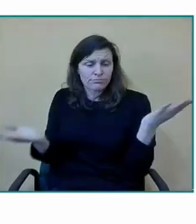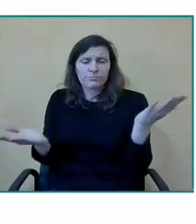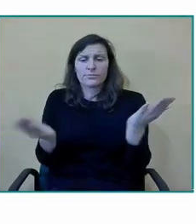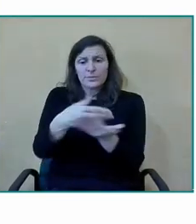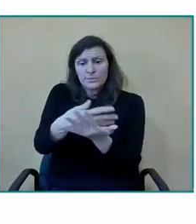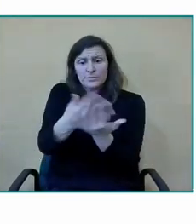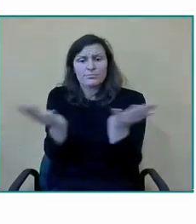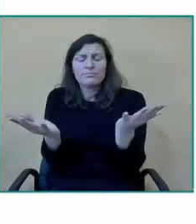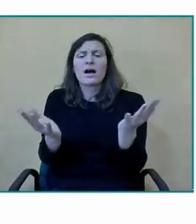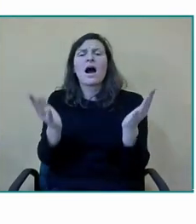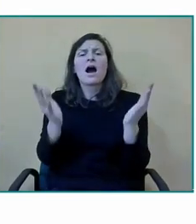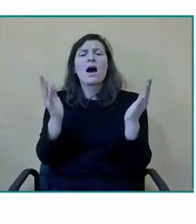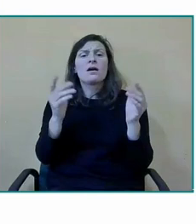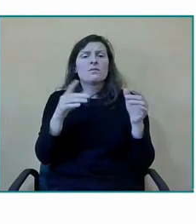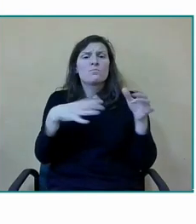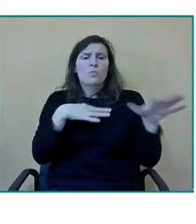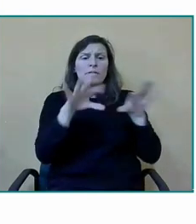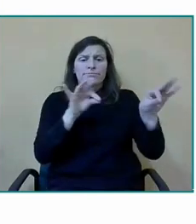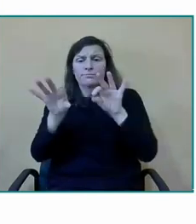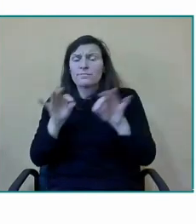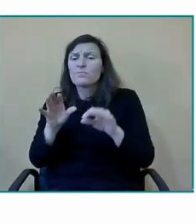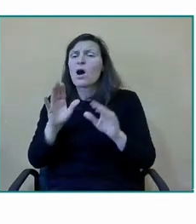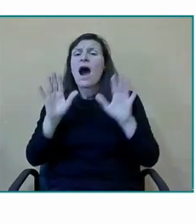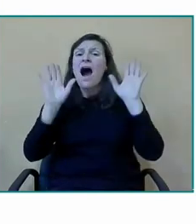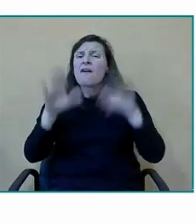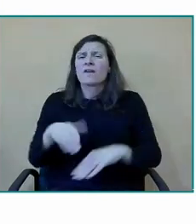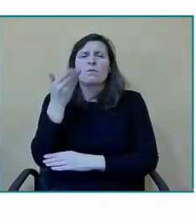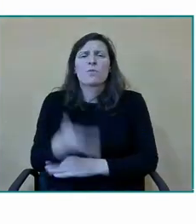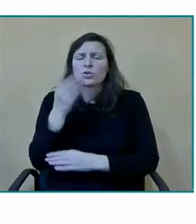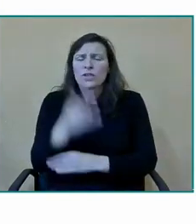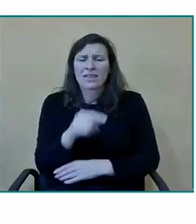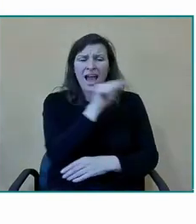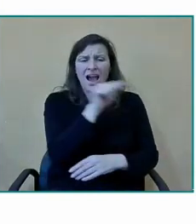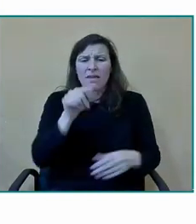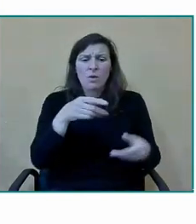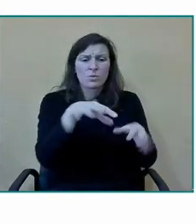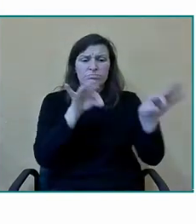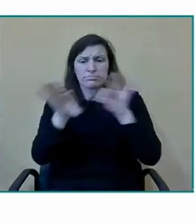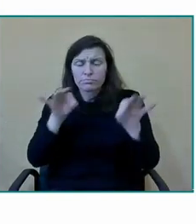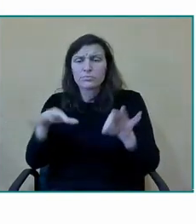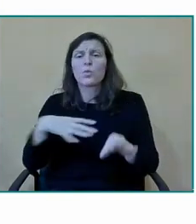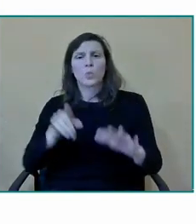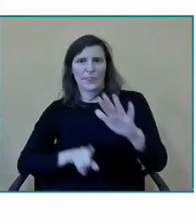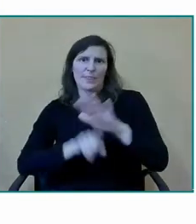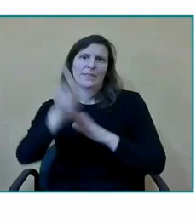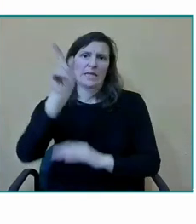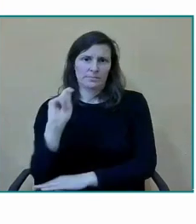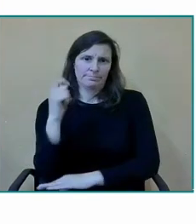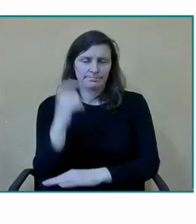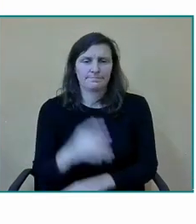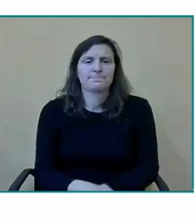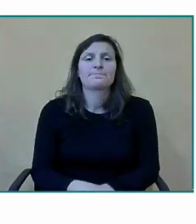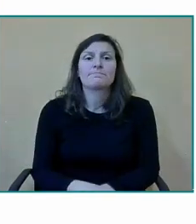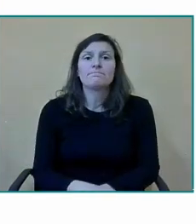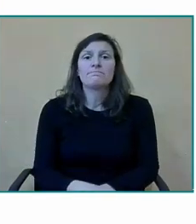lo importante es llegar a cada uno de ellos aquí también pues vemos como bueno pues trabajamos con